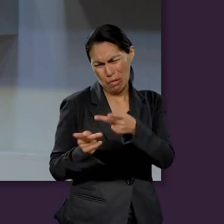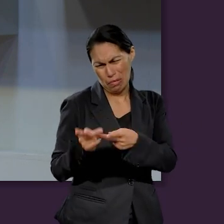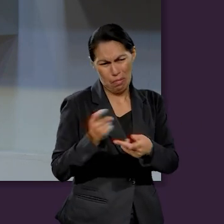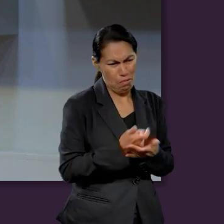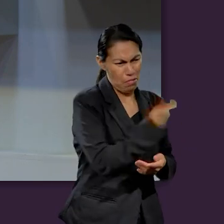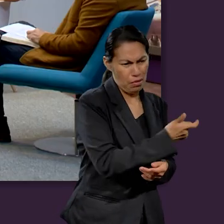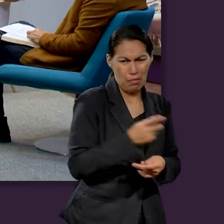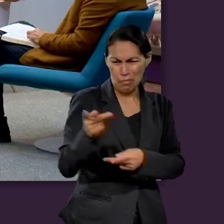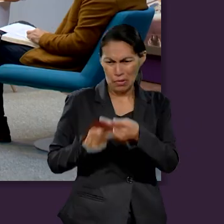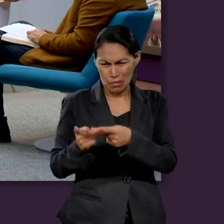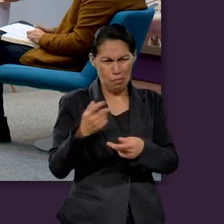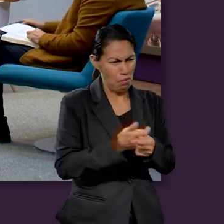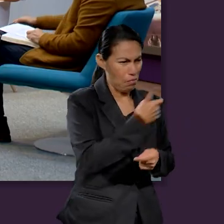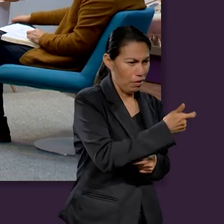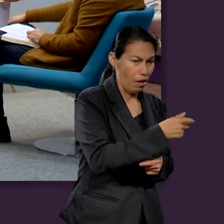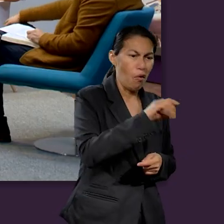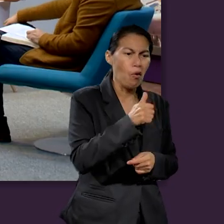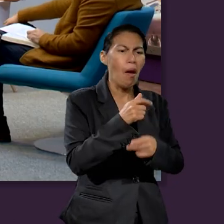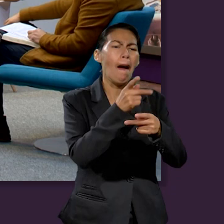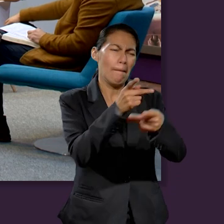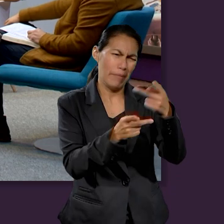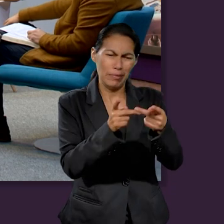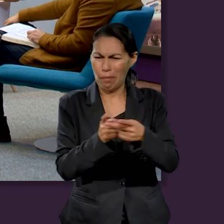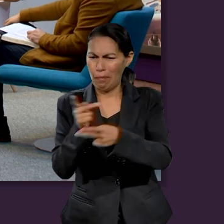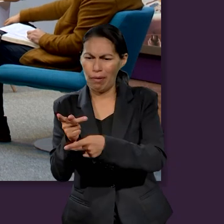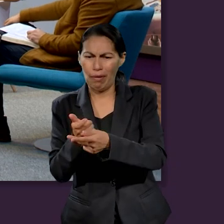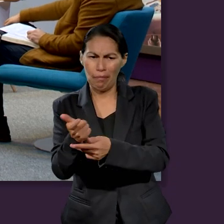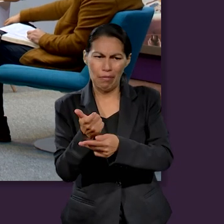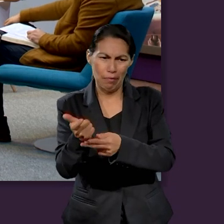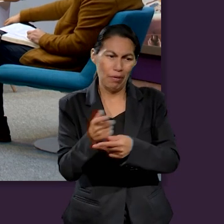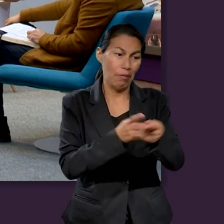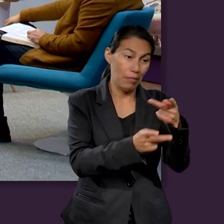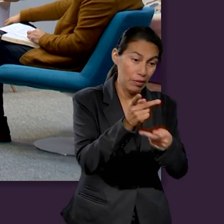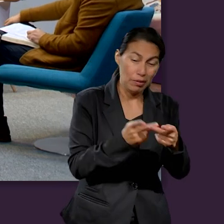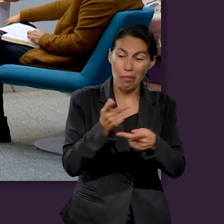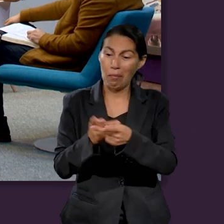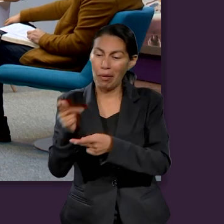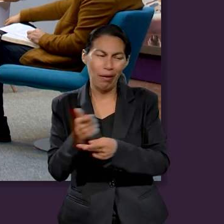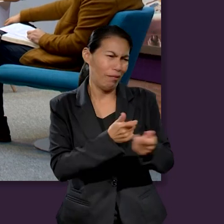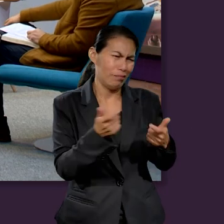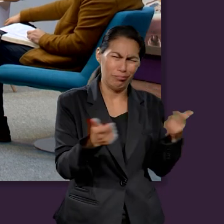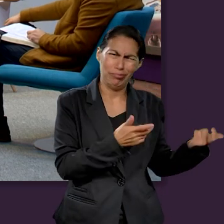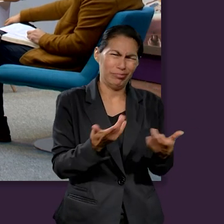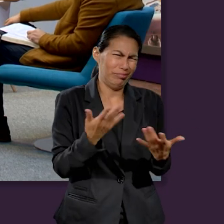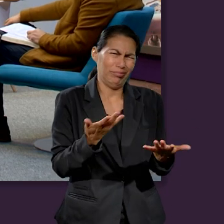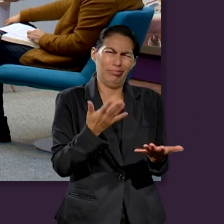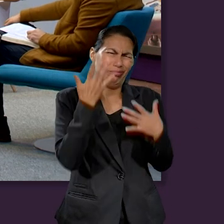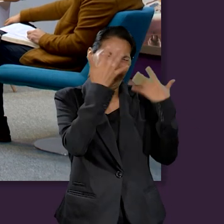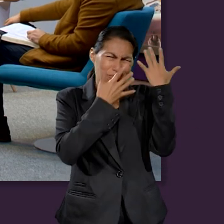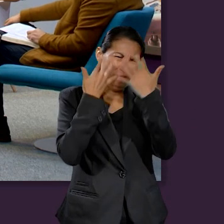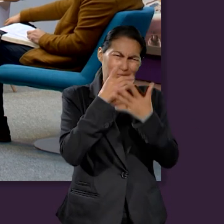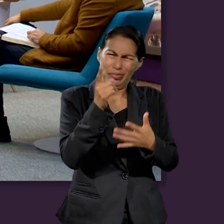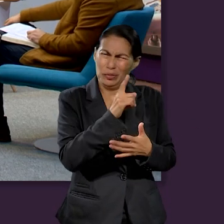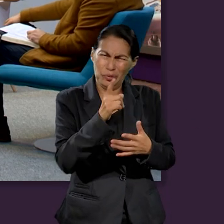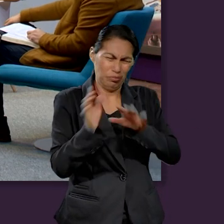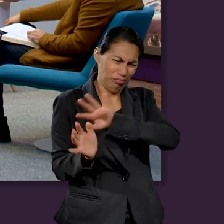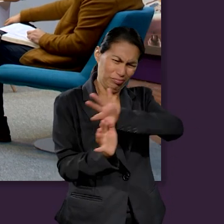haz una lista y aplícate. Yo creo que ese es un asunto, yo lo resumiría y tú me dices si estoy bien, es un asunto de disciplina, ¿no?